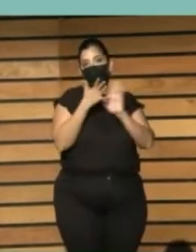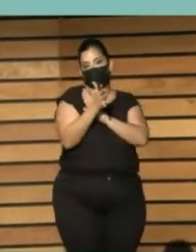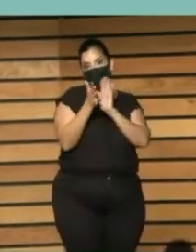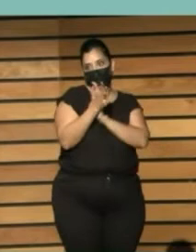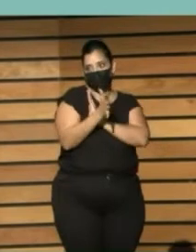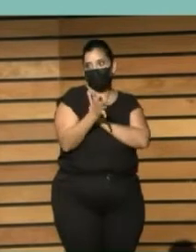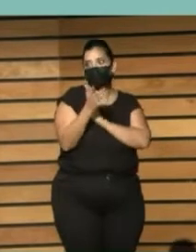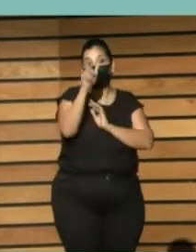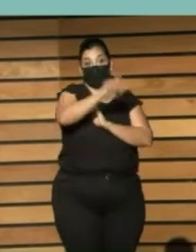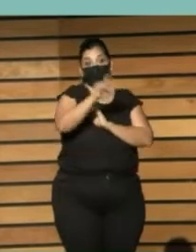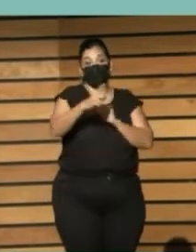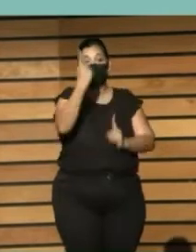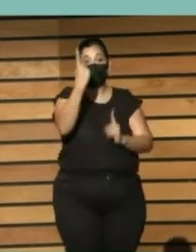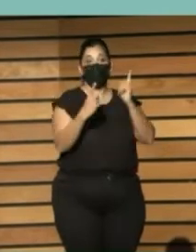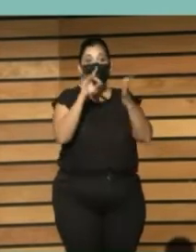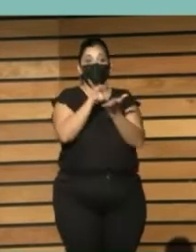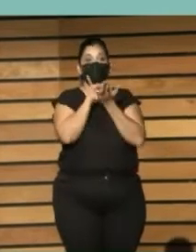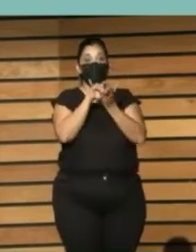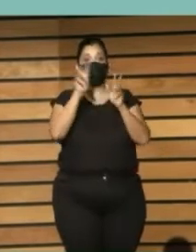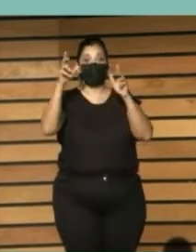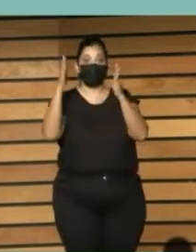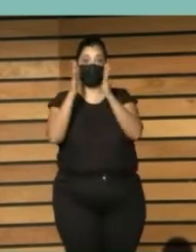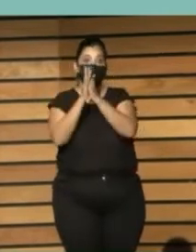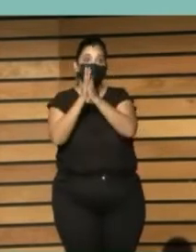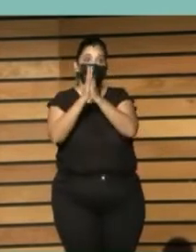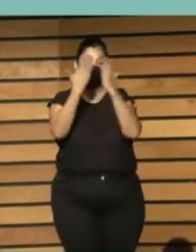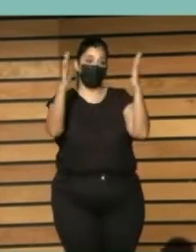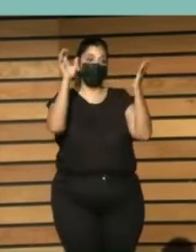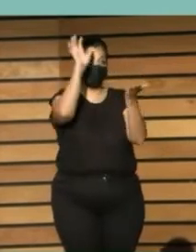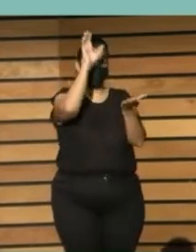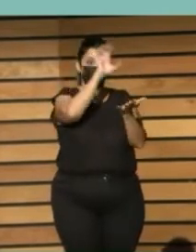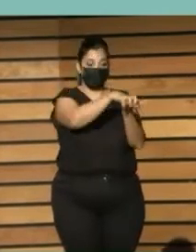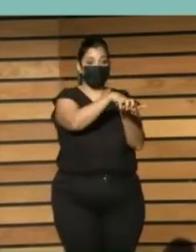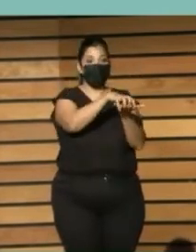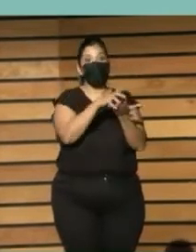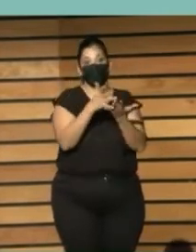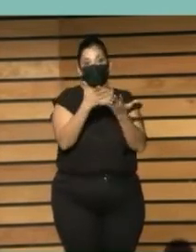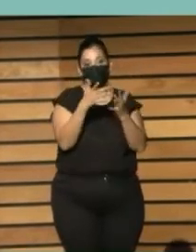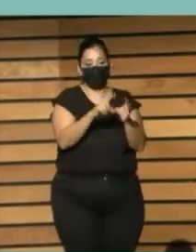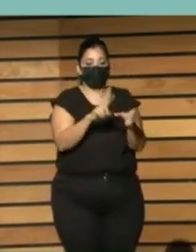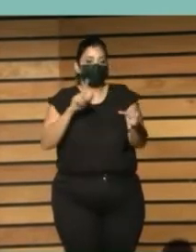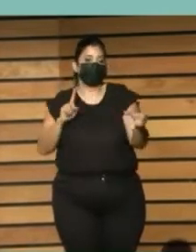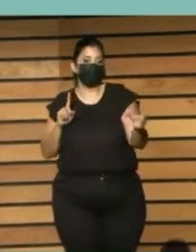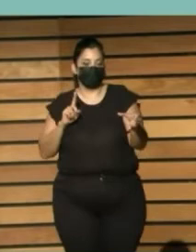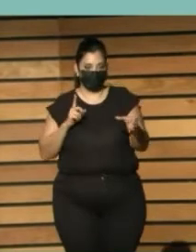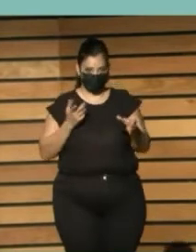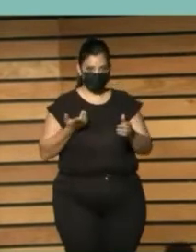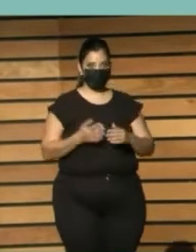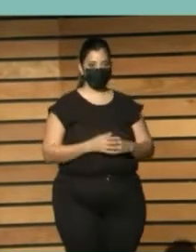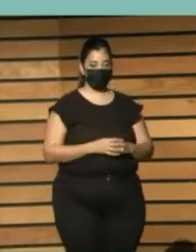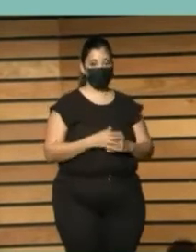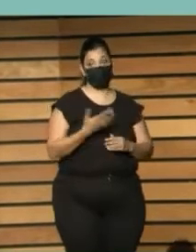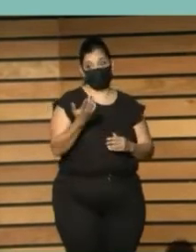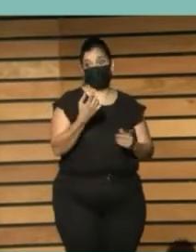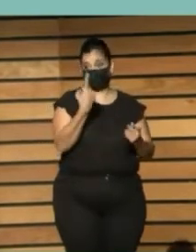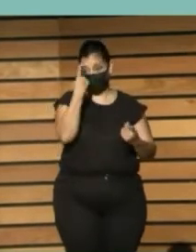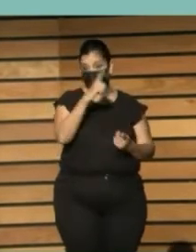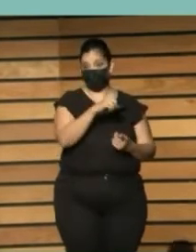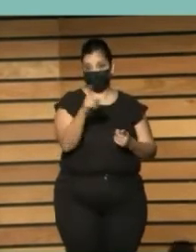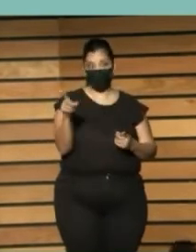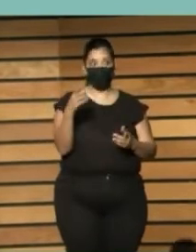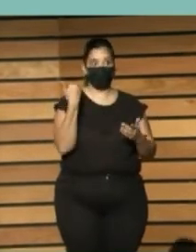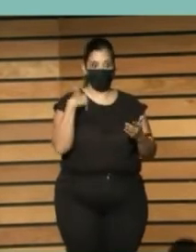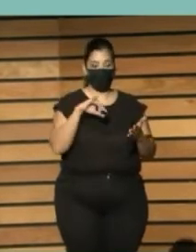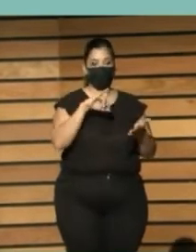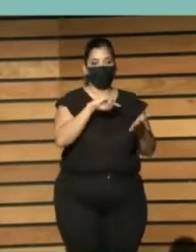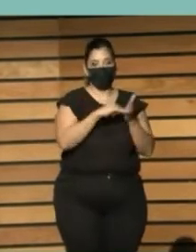de los servicios bibliotecarios y que la necesidad de modificar eso sabéis que hay también o ha habido un plan de